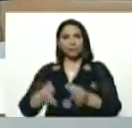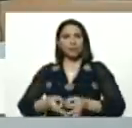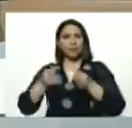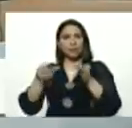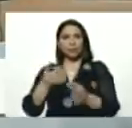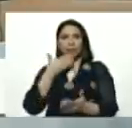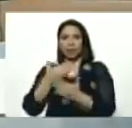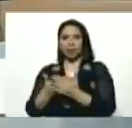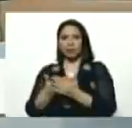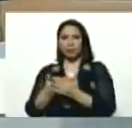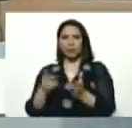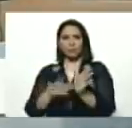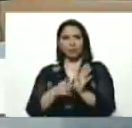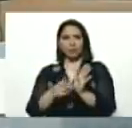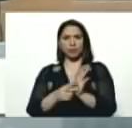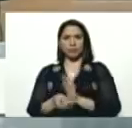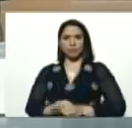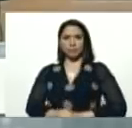agradecido, de verdad,